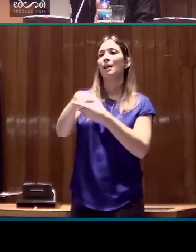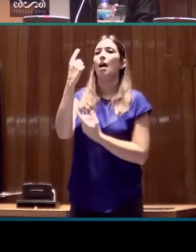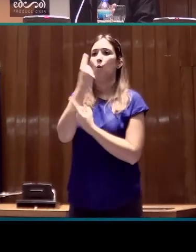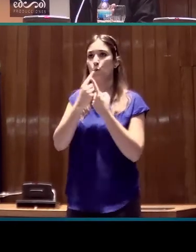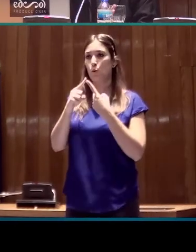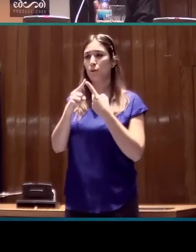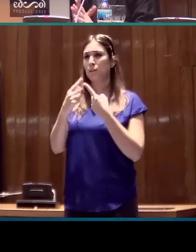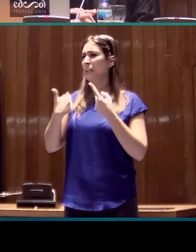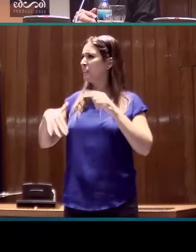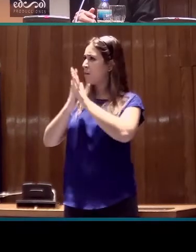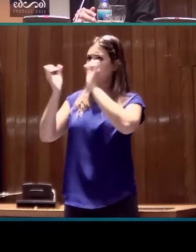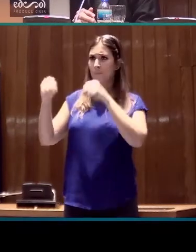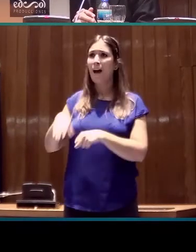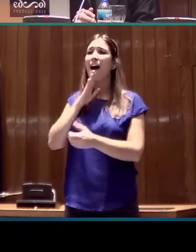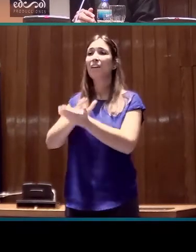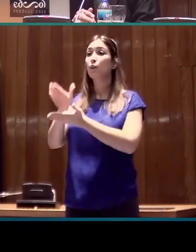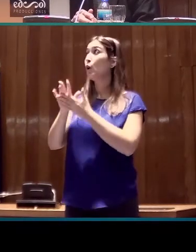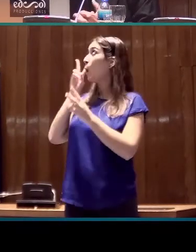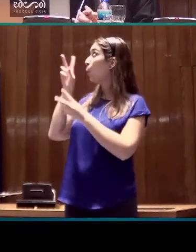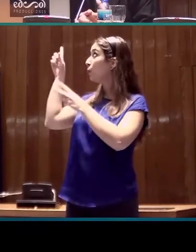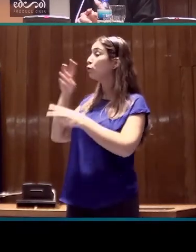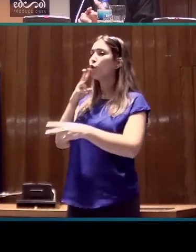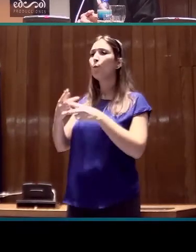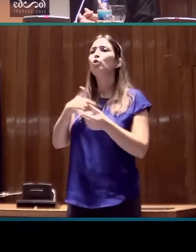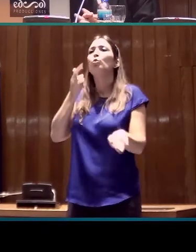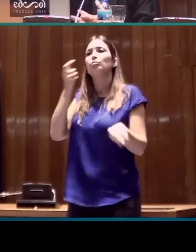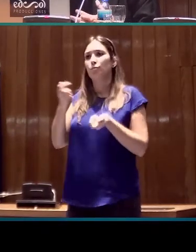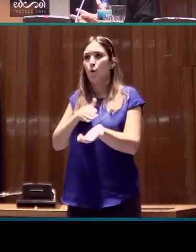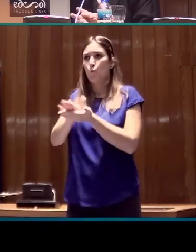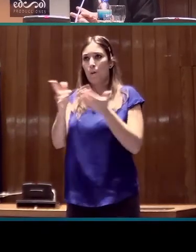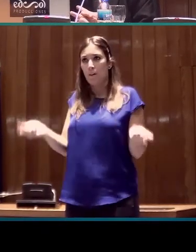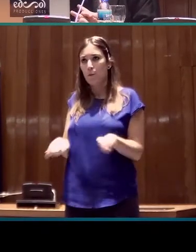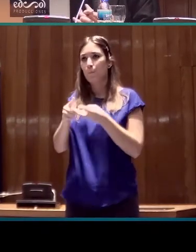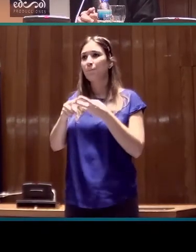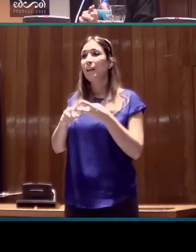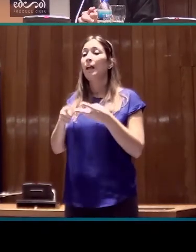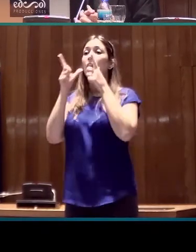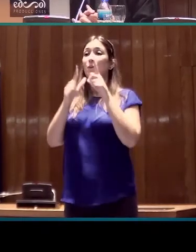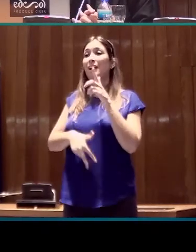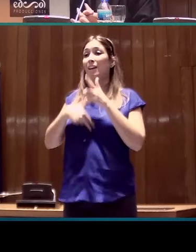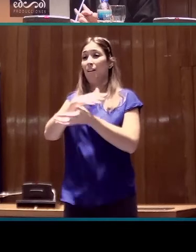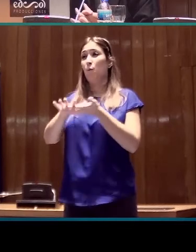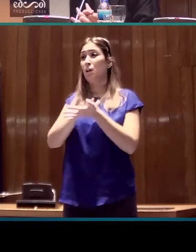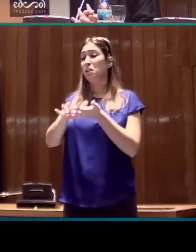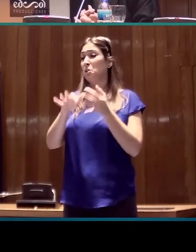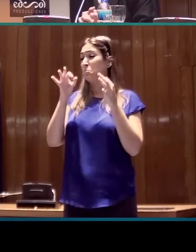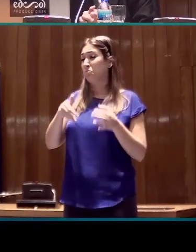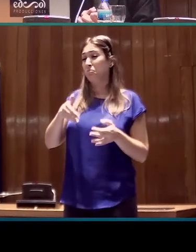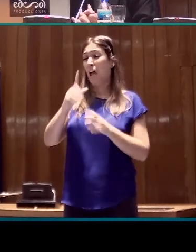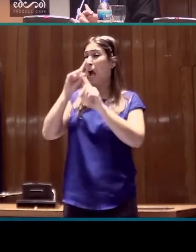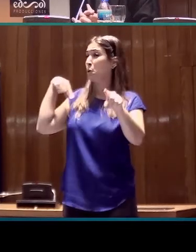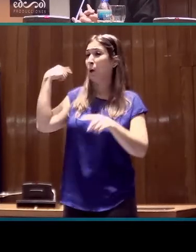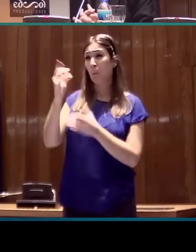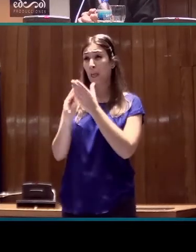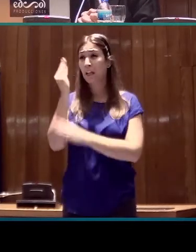Ya está contratado por esa editorial que veis ahí y yo coordinaré la publicación. El de Lingüística general de la lengua de señas saldrá probablemente el próximo año